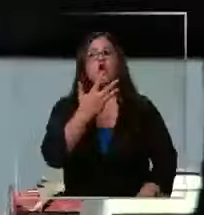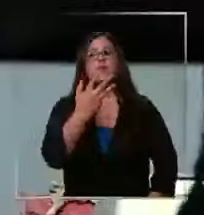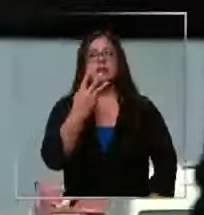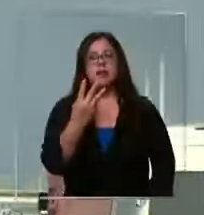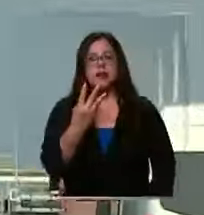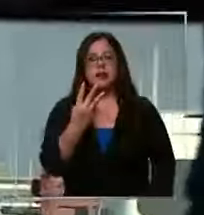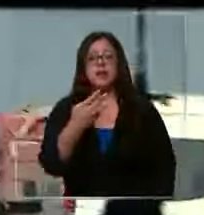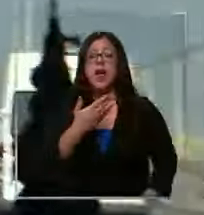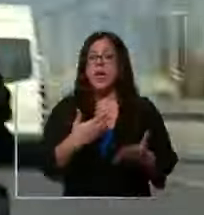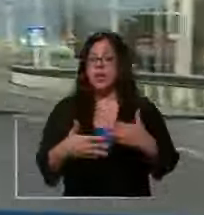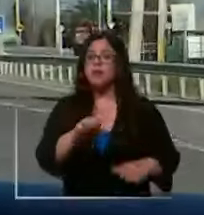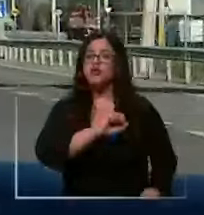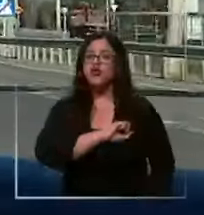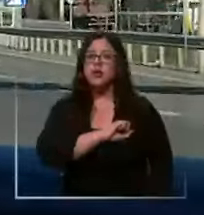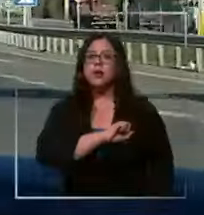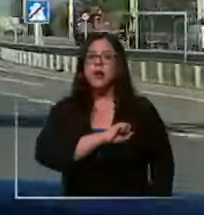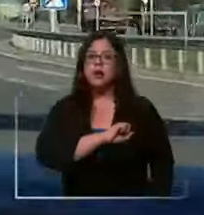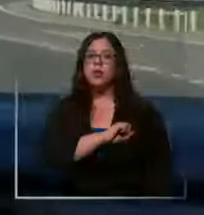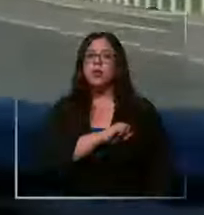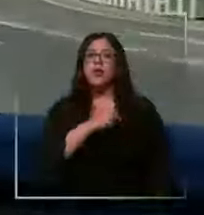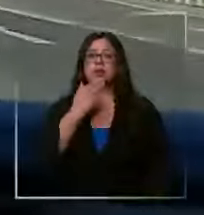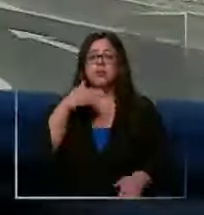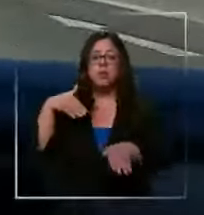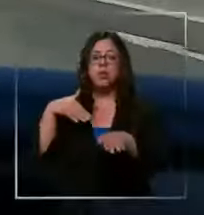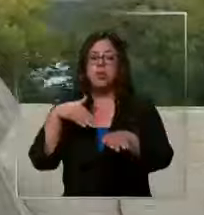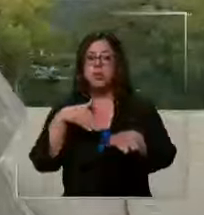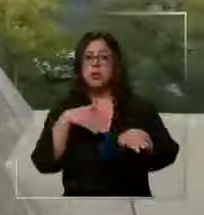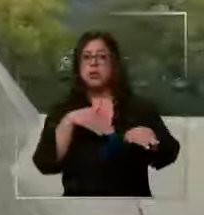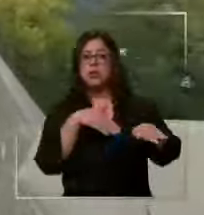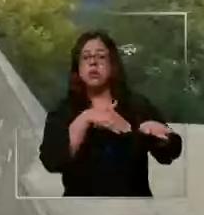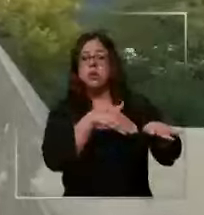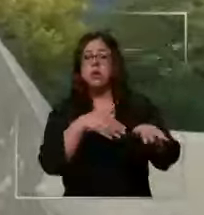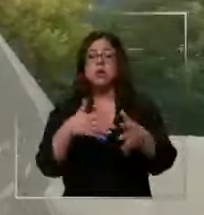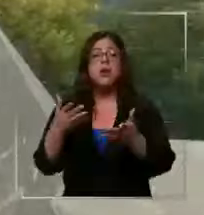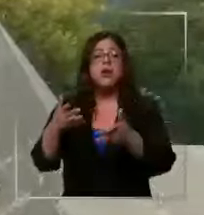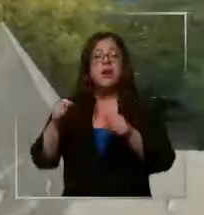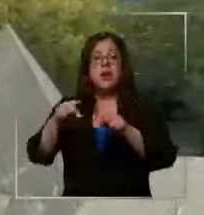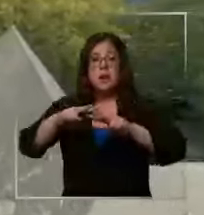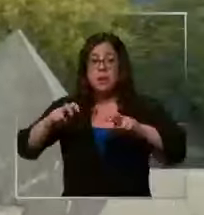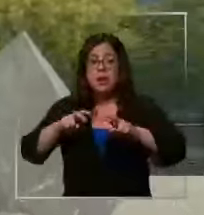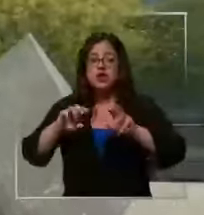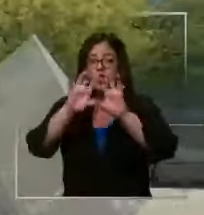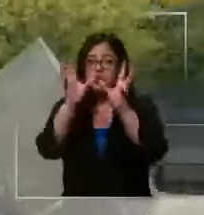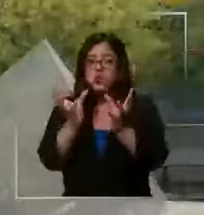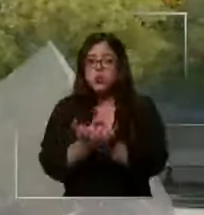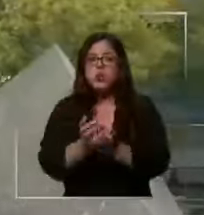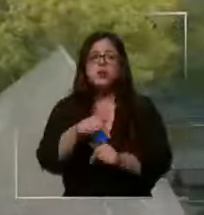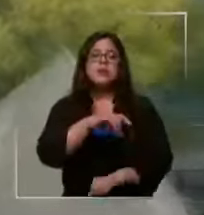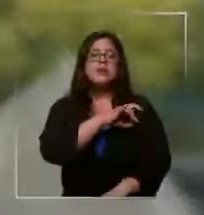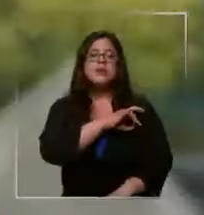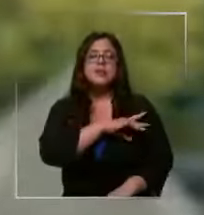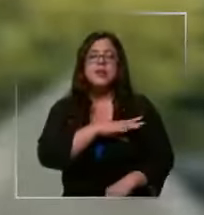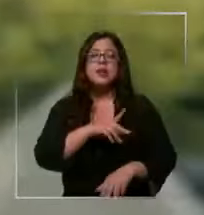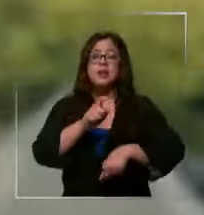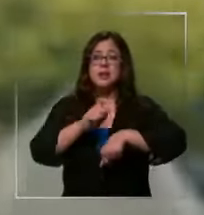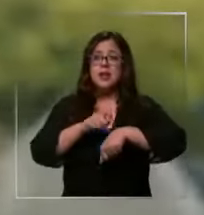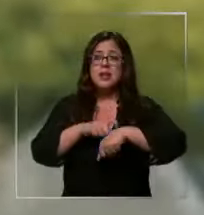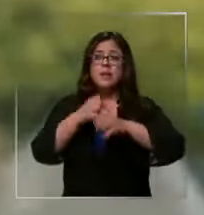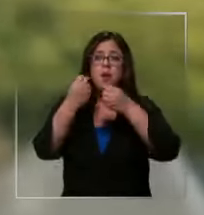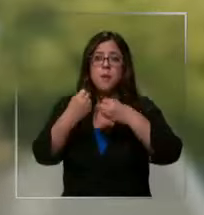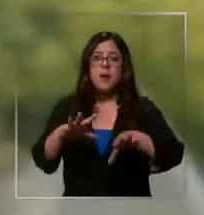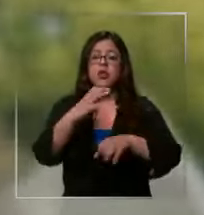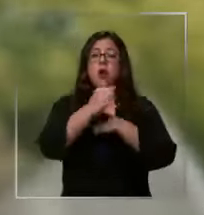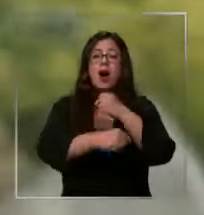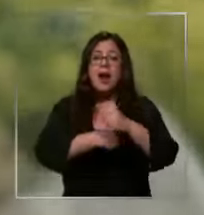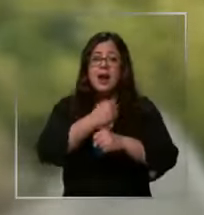octanos en Santiago, contando la congestión que existe, porque según un estudio mundial en nuestro país, el tiempo perdido al